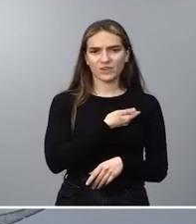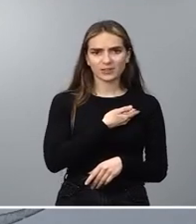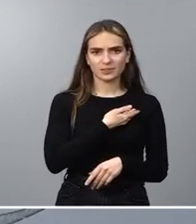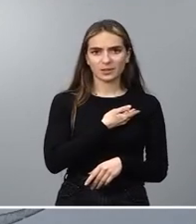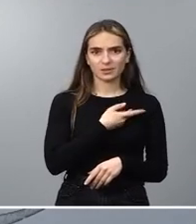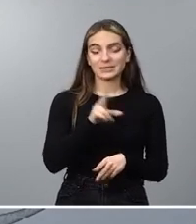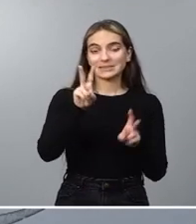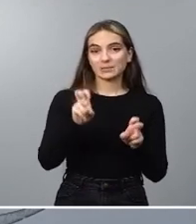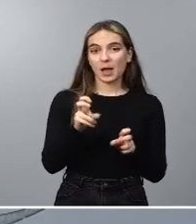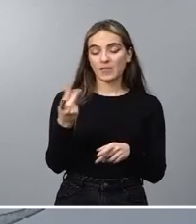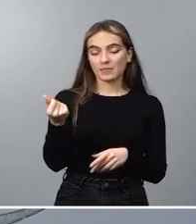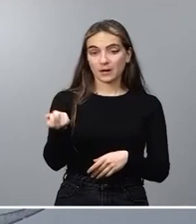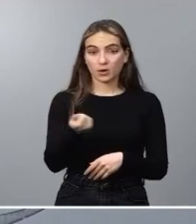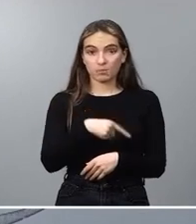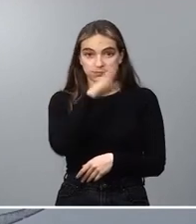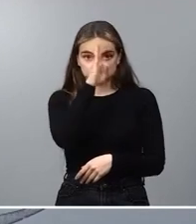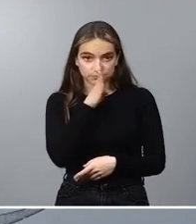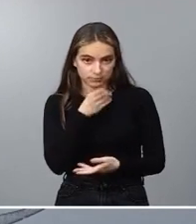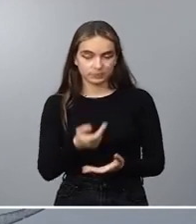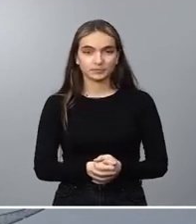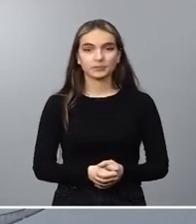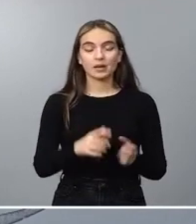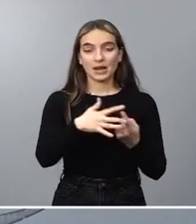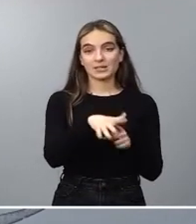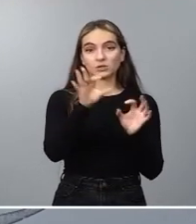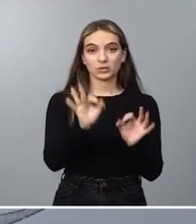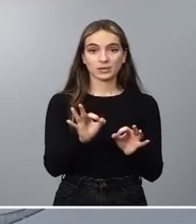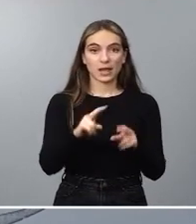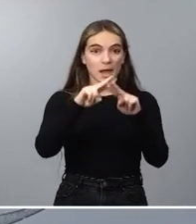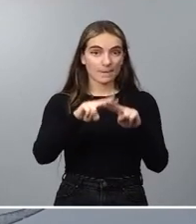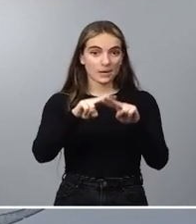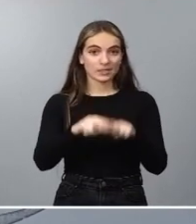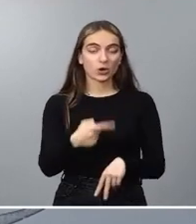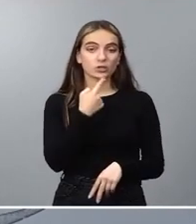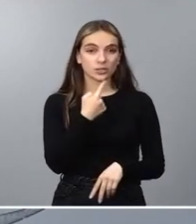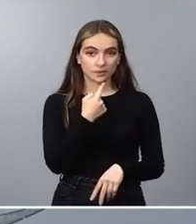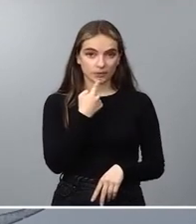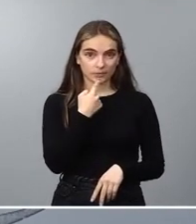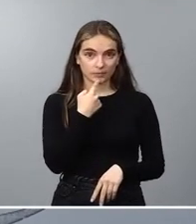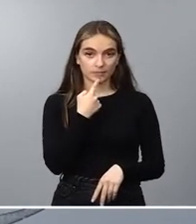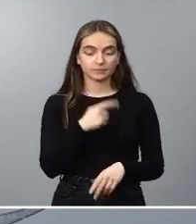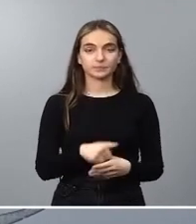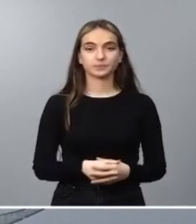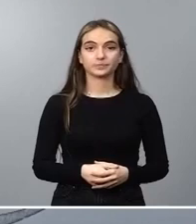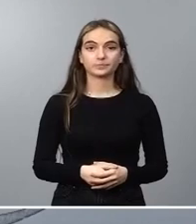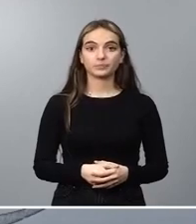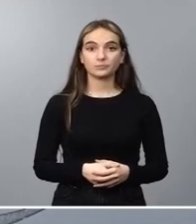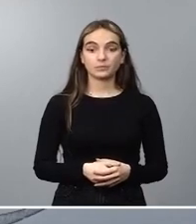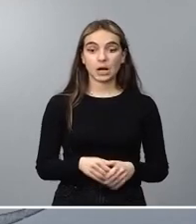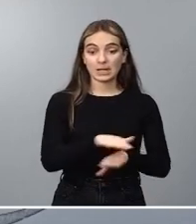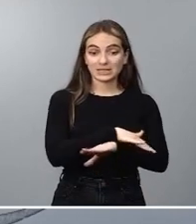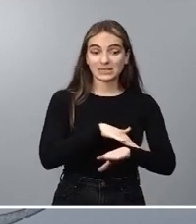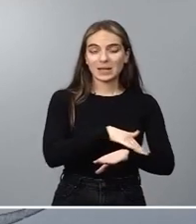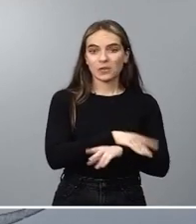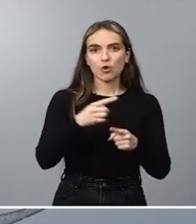lo que se trata en este caso, según las investigaciones, es precisamente utilizar los medios del Estado,